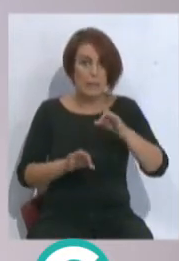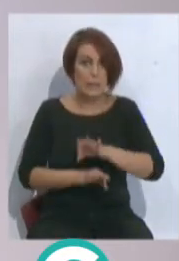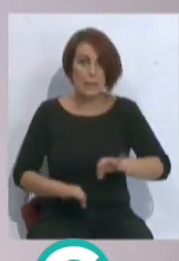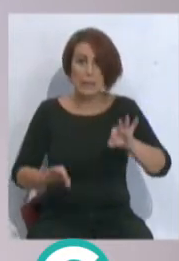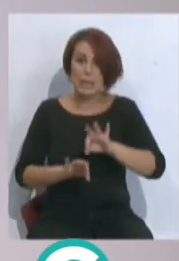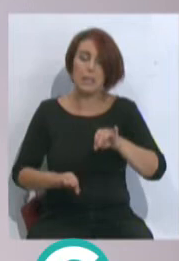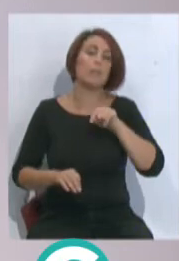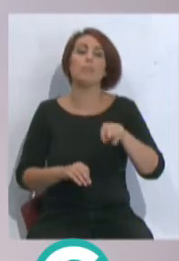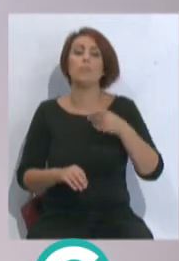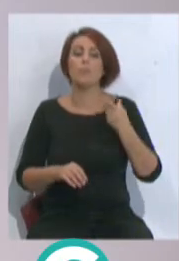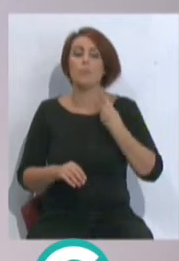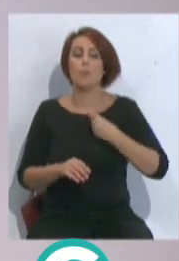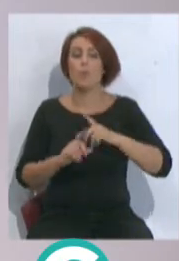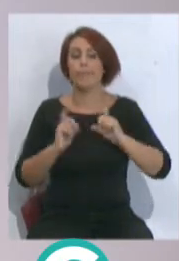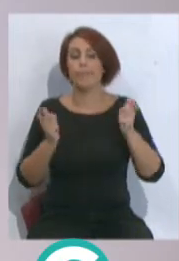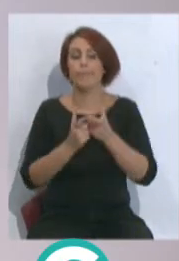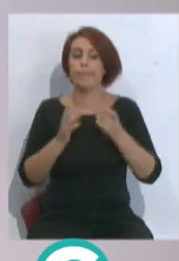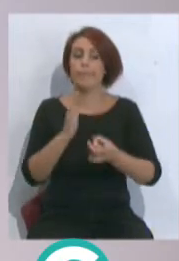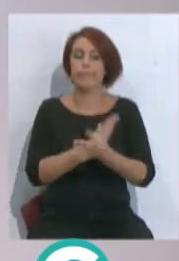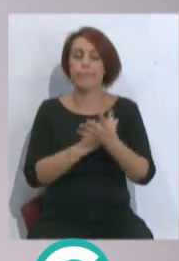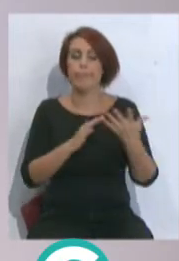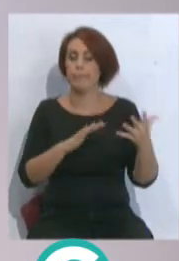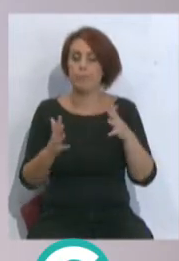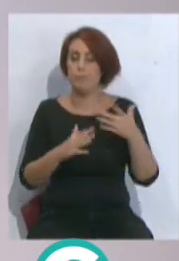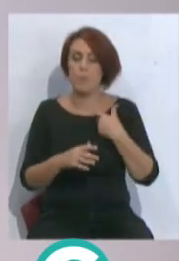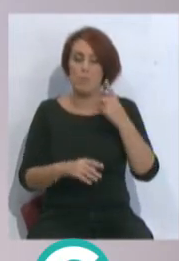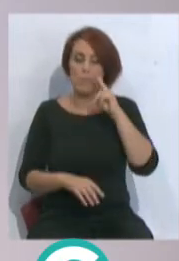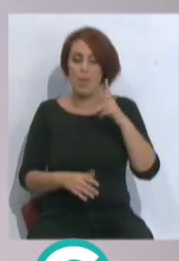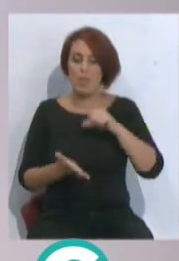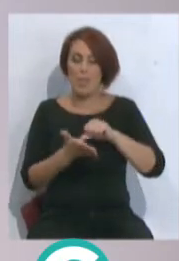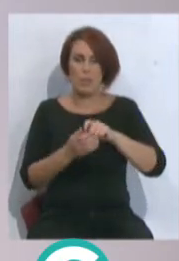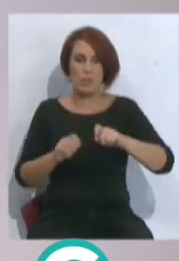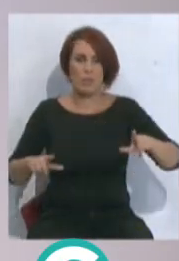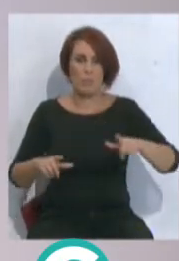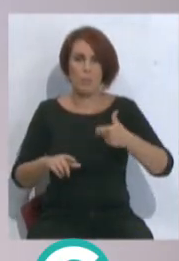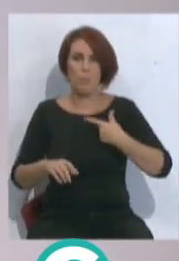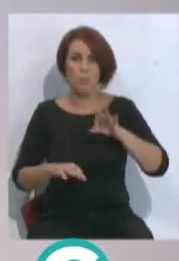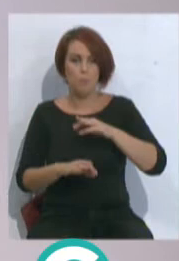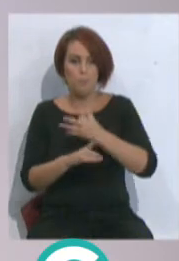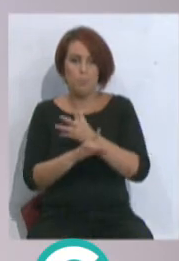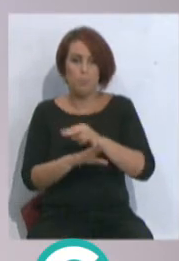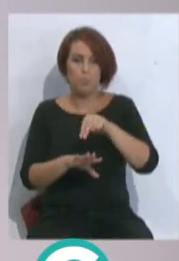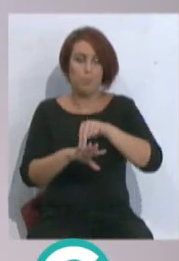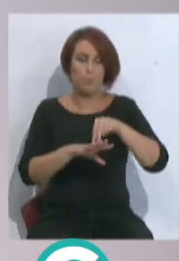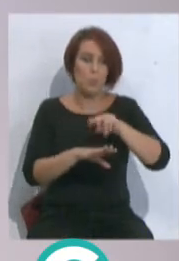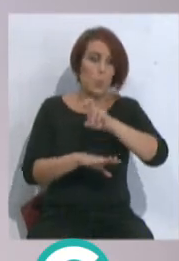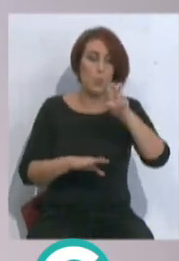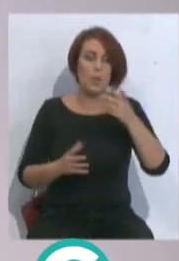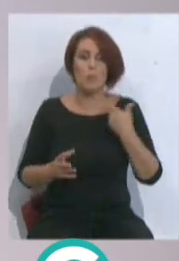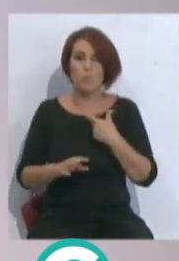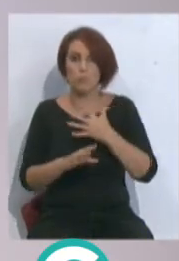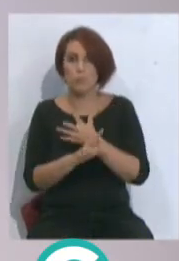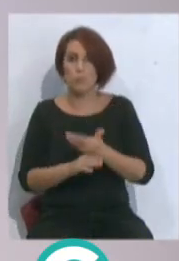dando tumbos en cuanto a alineación. Hemos visto pasar mucha gente por el centro campo, hemos visto jugadores jugando fuera de posición. Todavía no hay jugadores